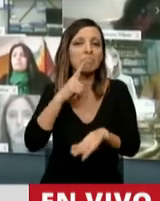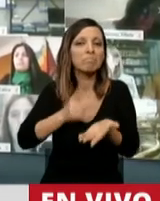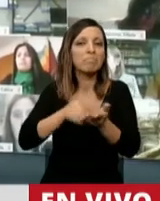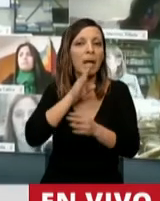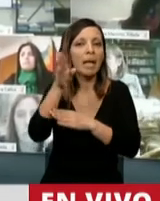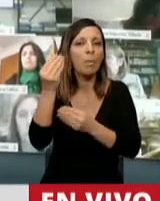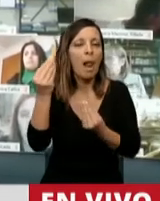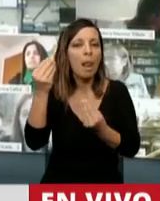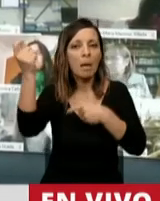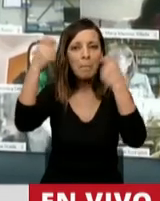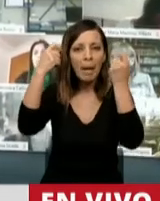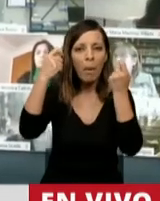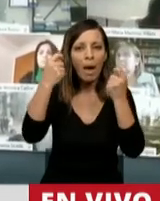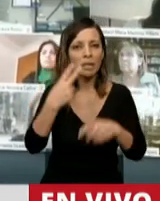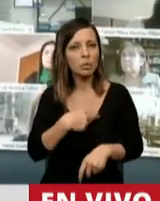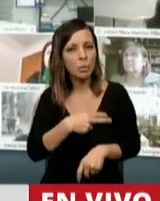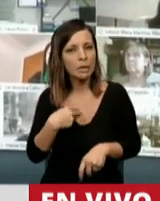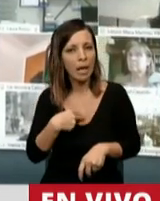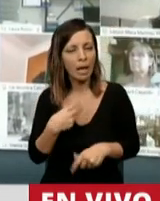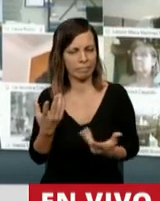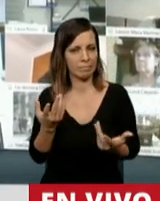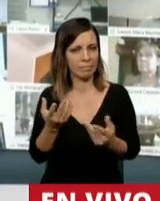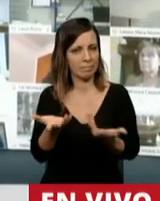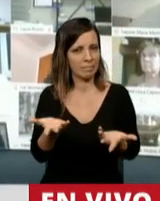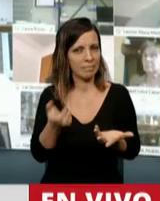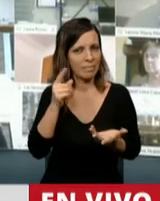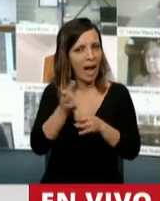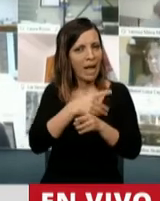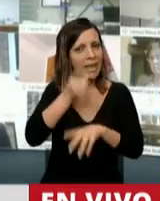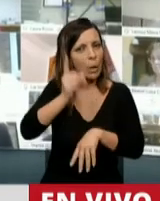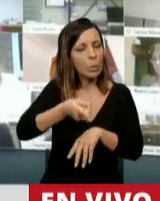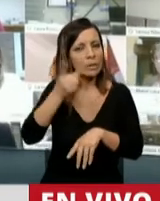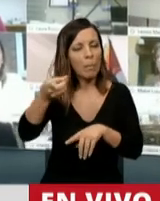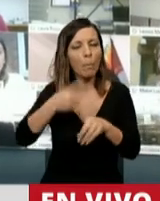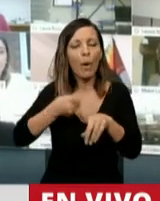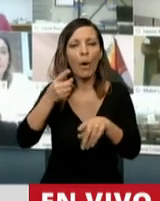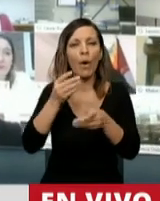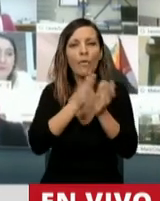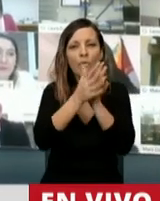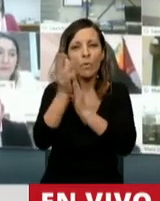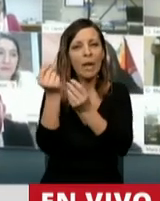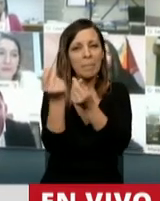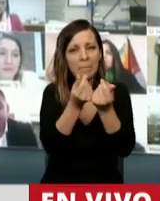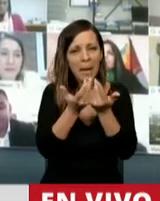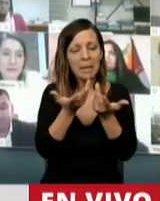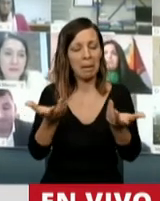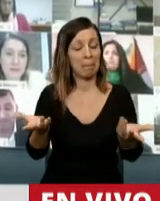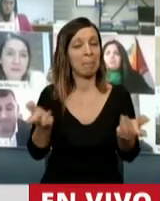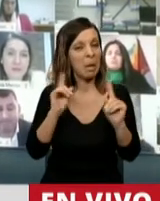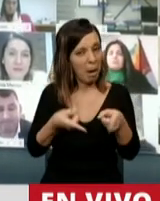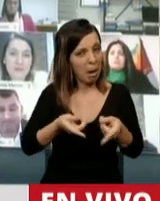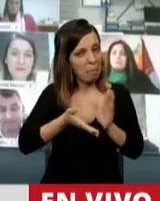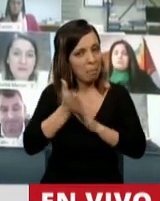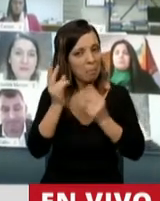Paraguay y Suiza, habiendo estado acusado por evasión y por fuga. En ese sentido, señor Presidente,